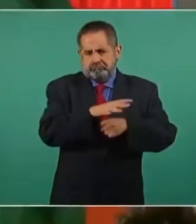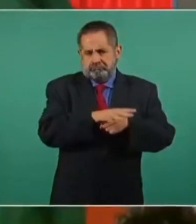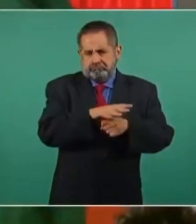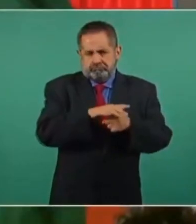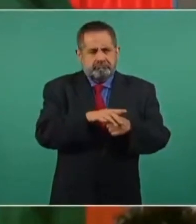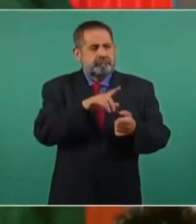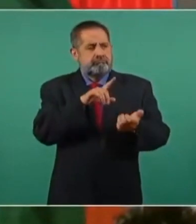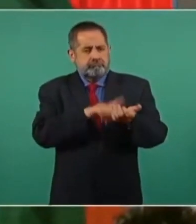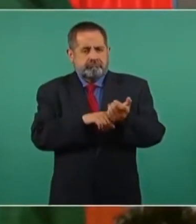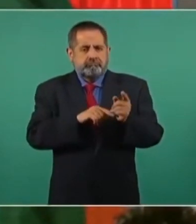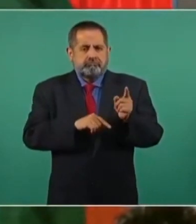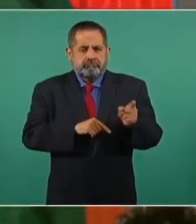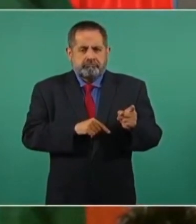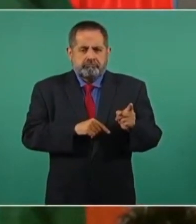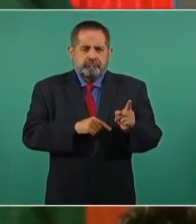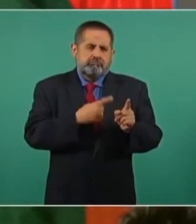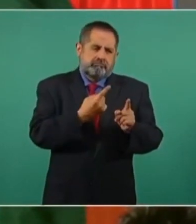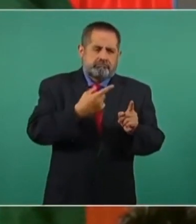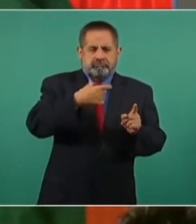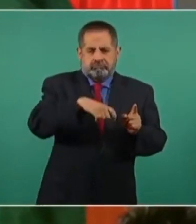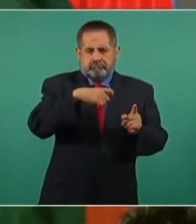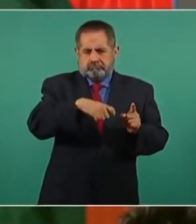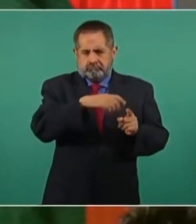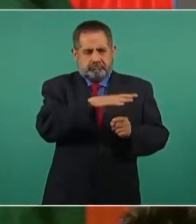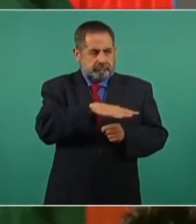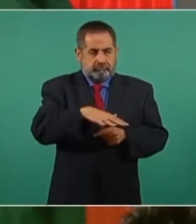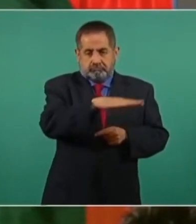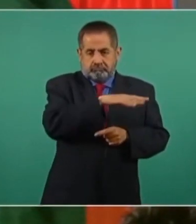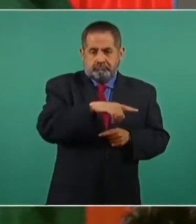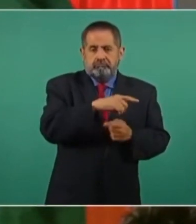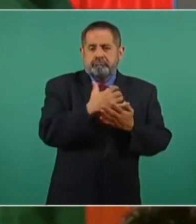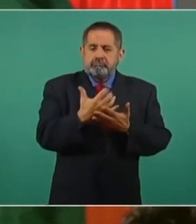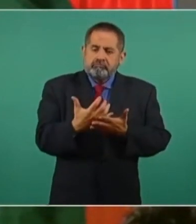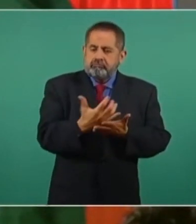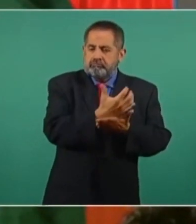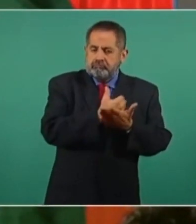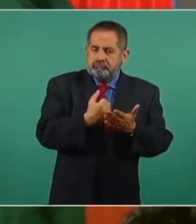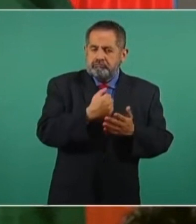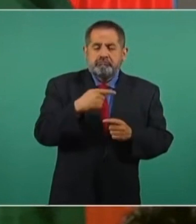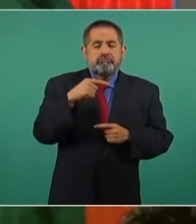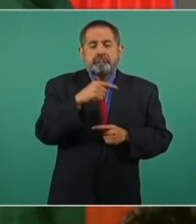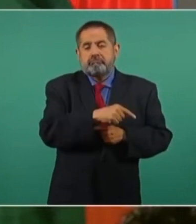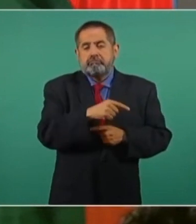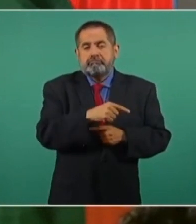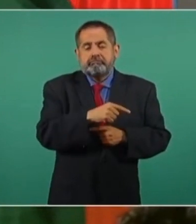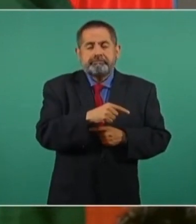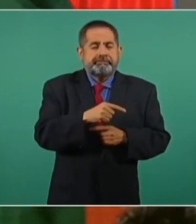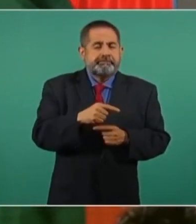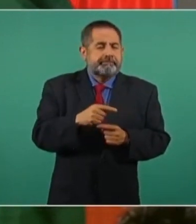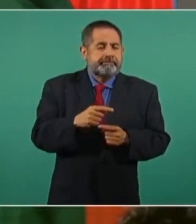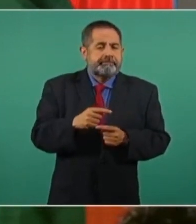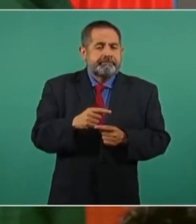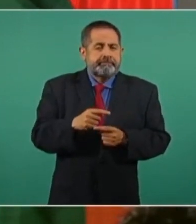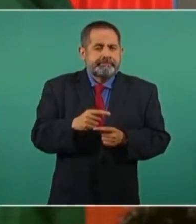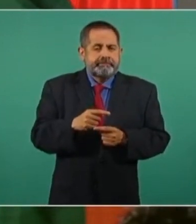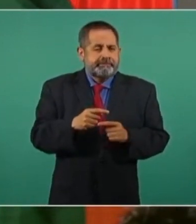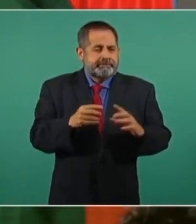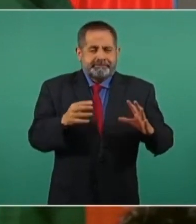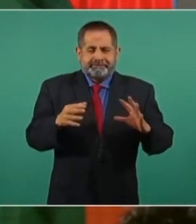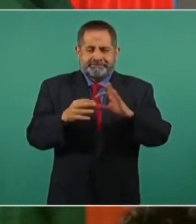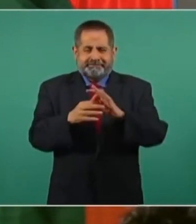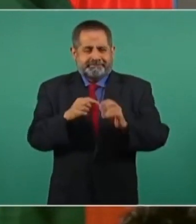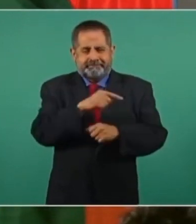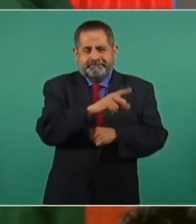media y media alta, ganó la alianza